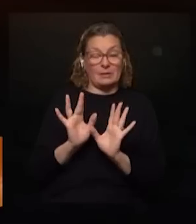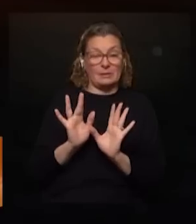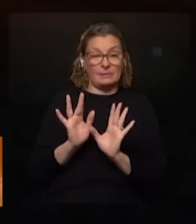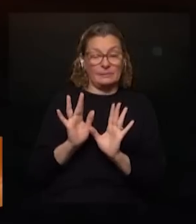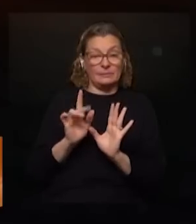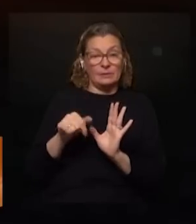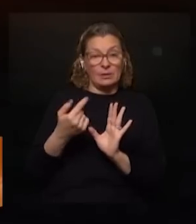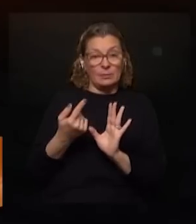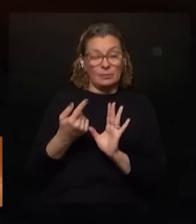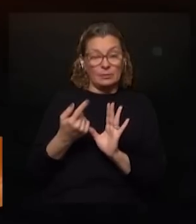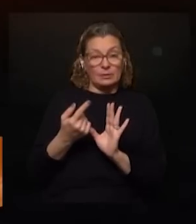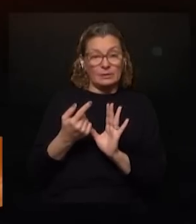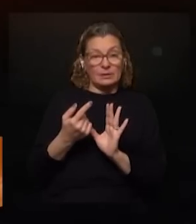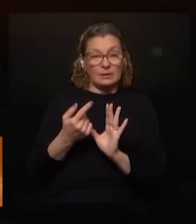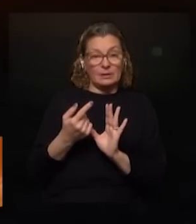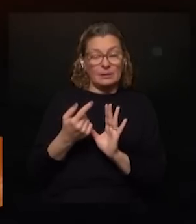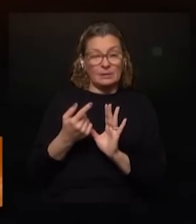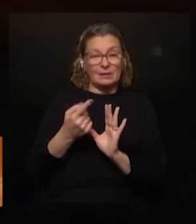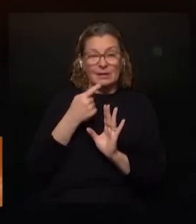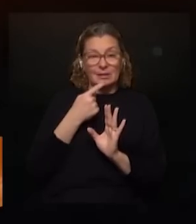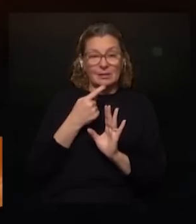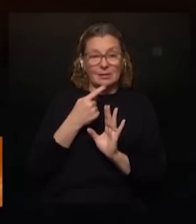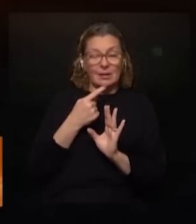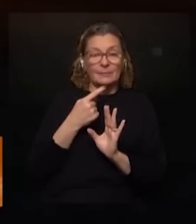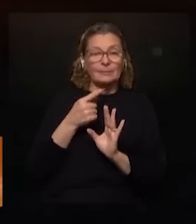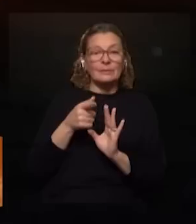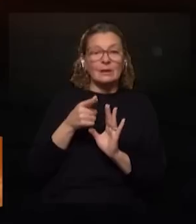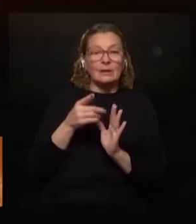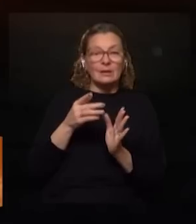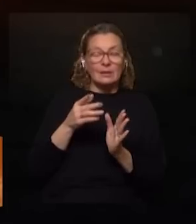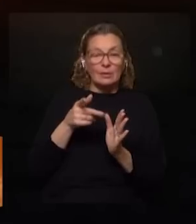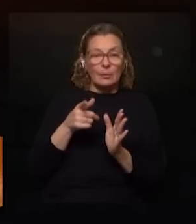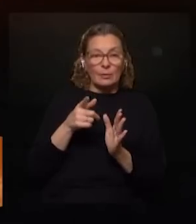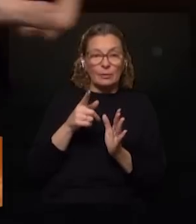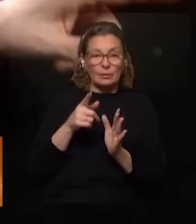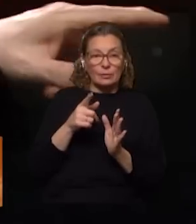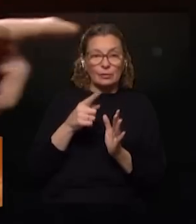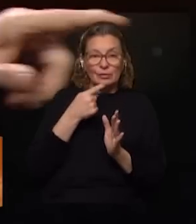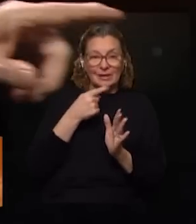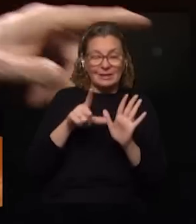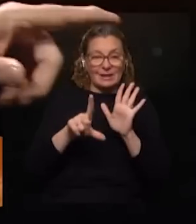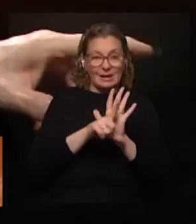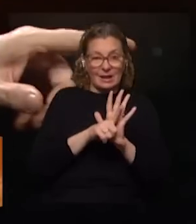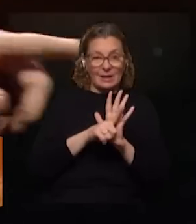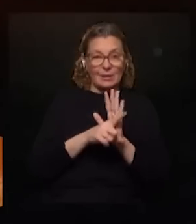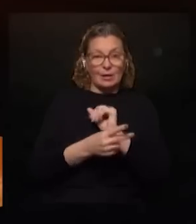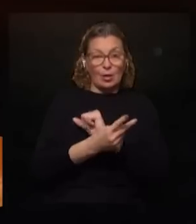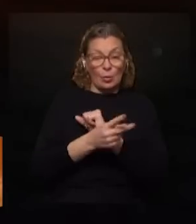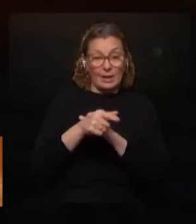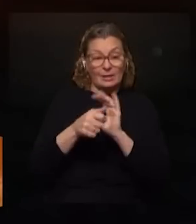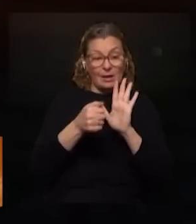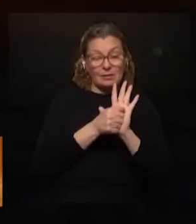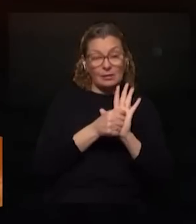luego tiene dos partes que va a lo que se llama disposición transitoria mientras no se dicte la ley que prevé ese